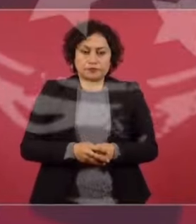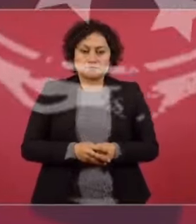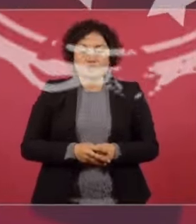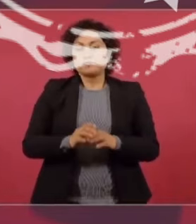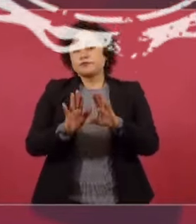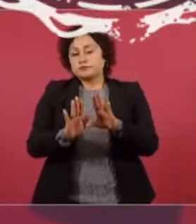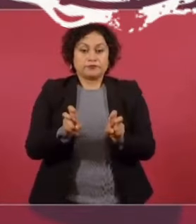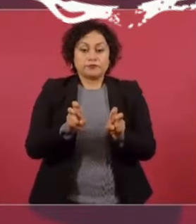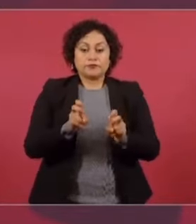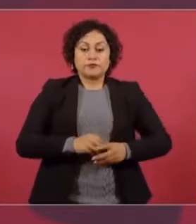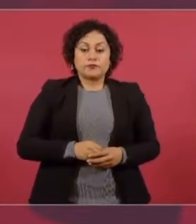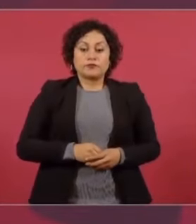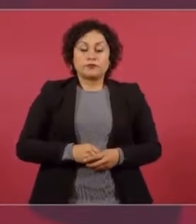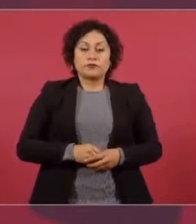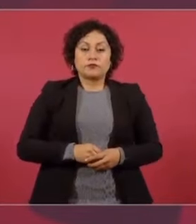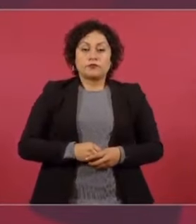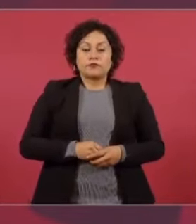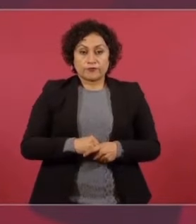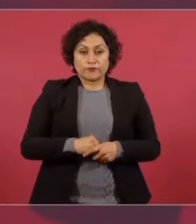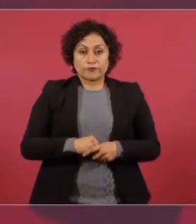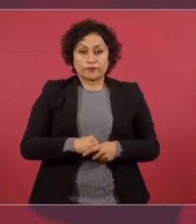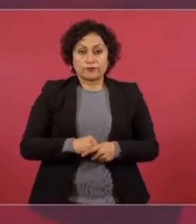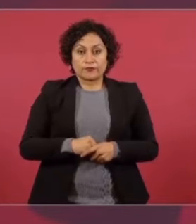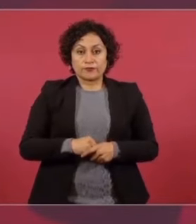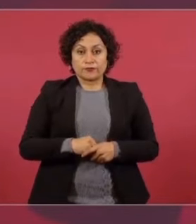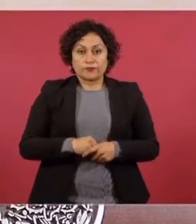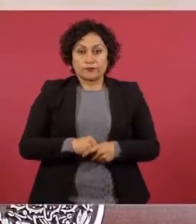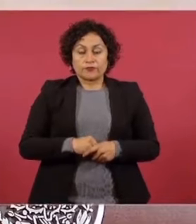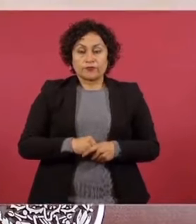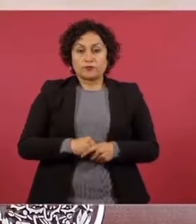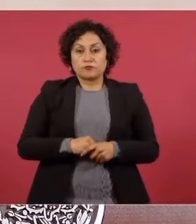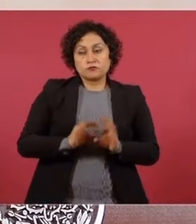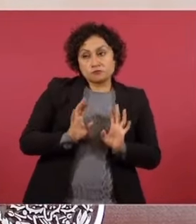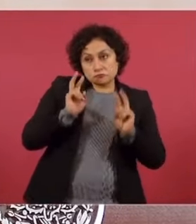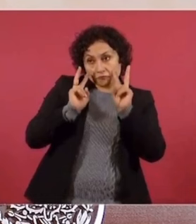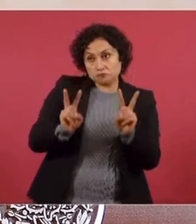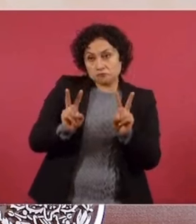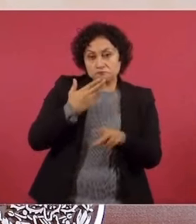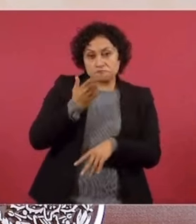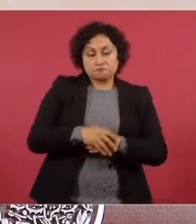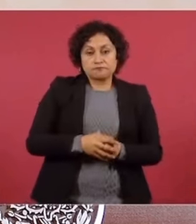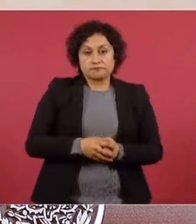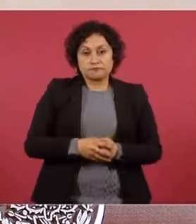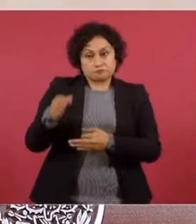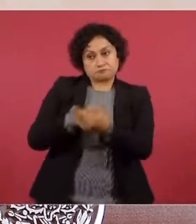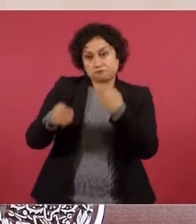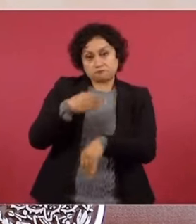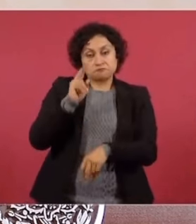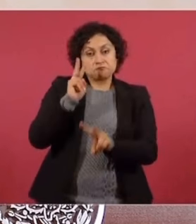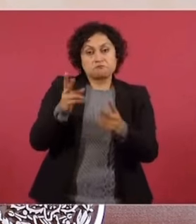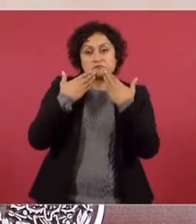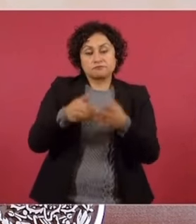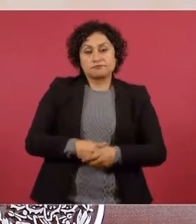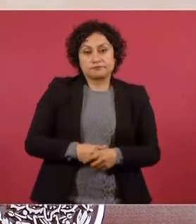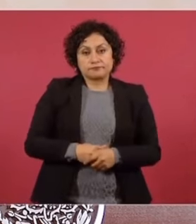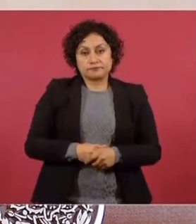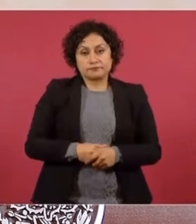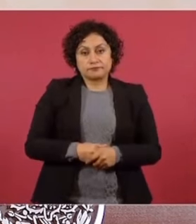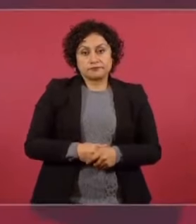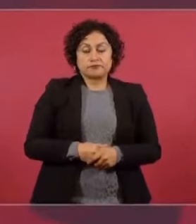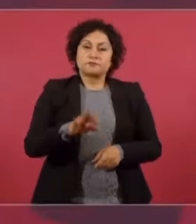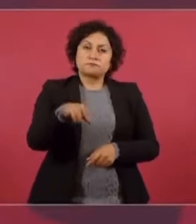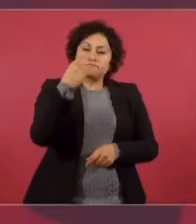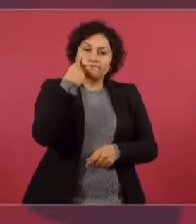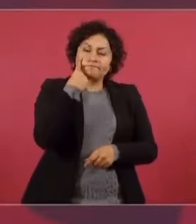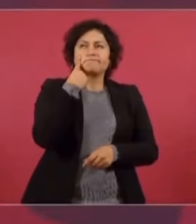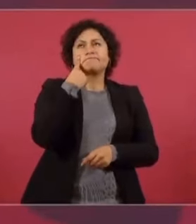Todo lo relacionado con Claudia Sheinbaum, yo lo veo bien, todo, lo veo muy bien, mejor